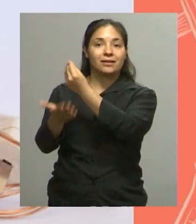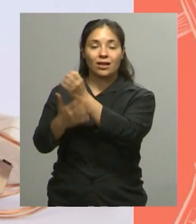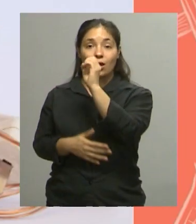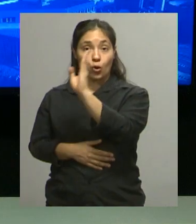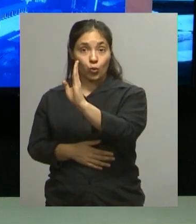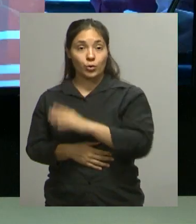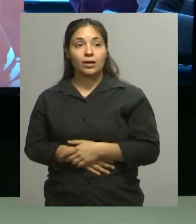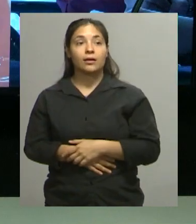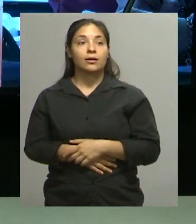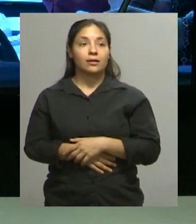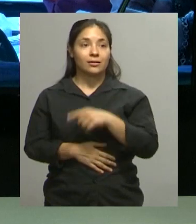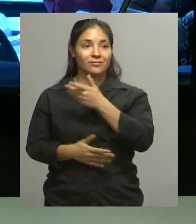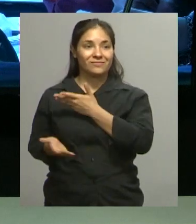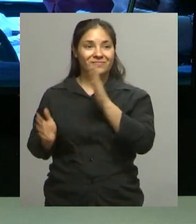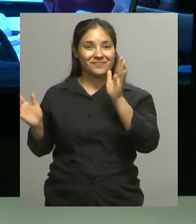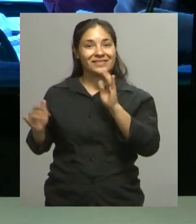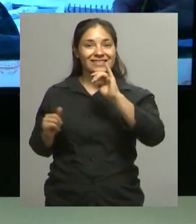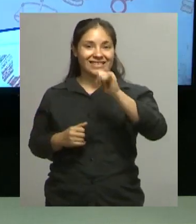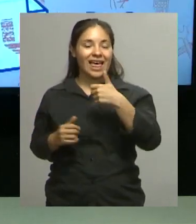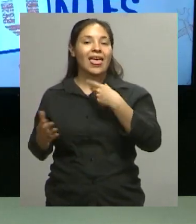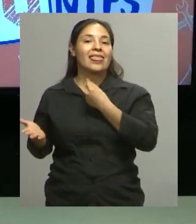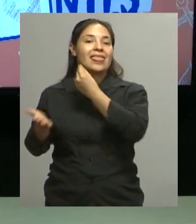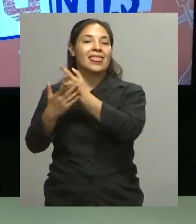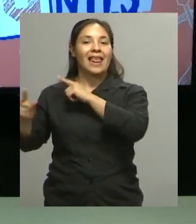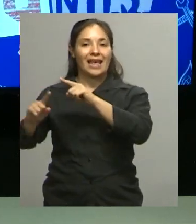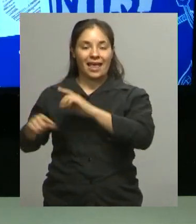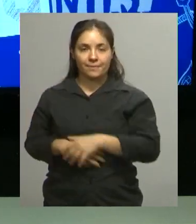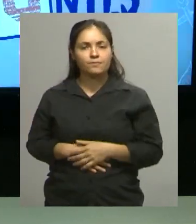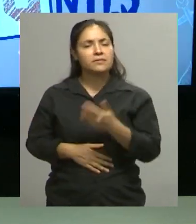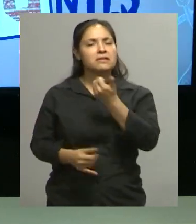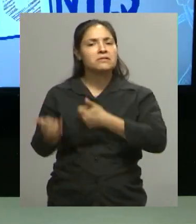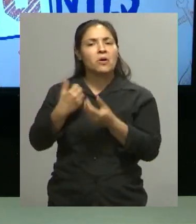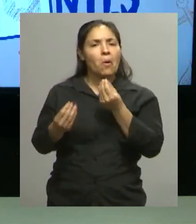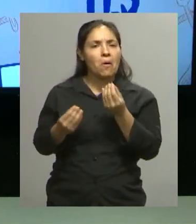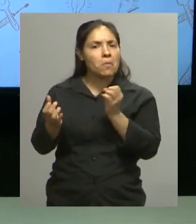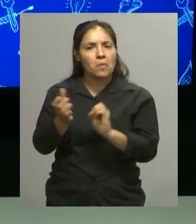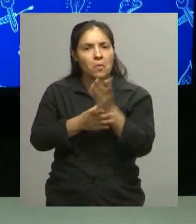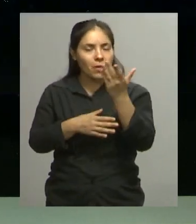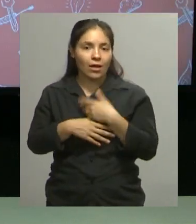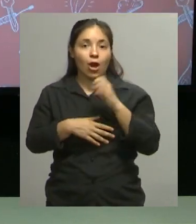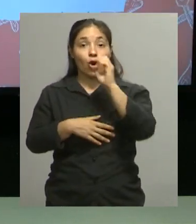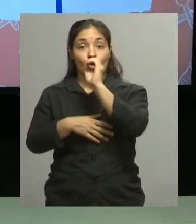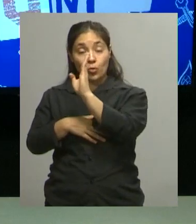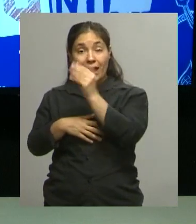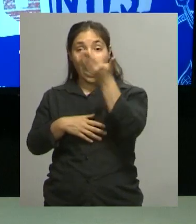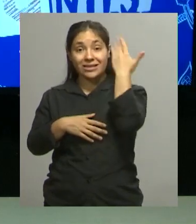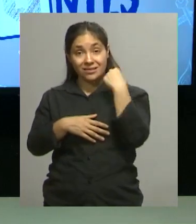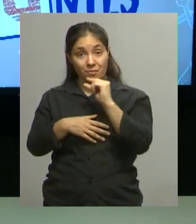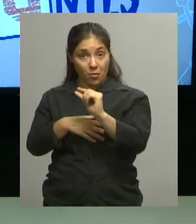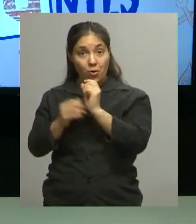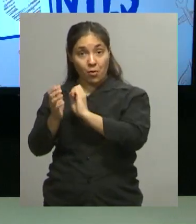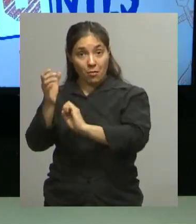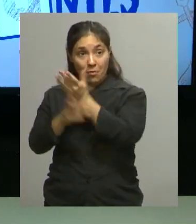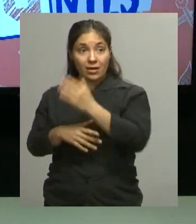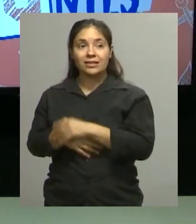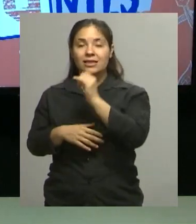Sí Yo soy una delegada del club Delegada Contanos cómo nace Bueno vos decías es nuevito el club hace poco que está ¿no? Sí